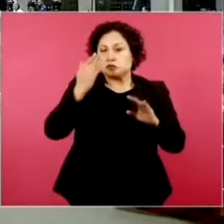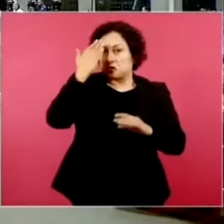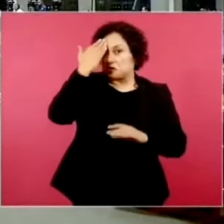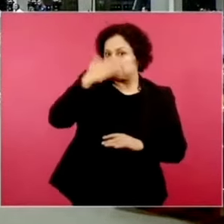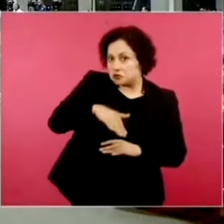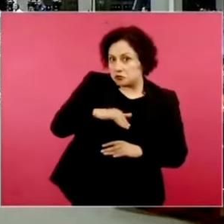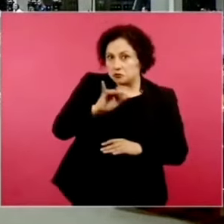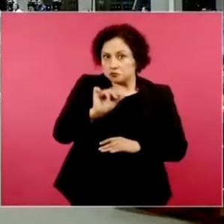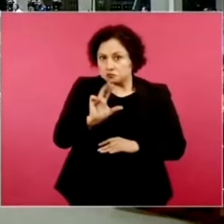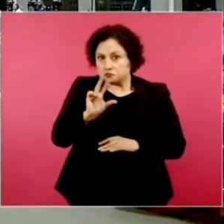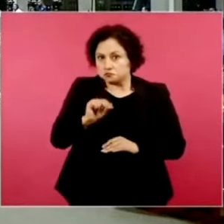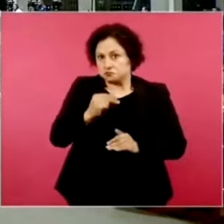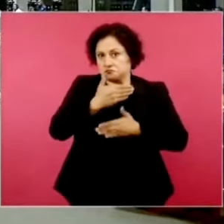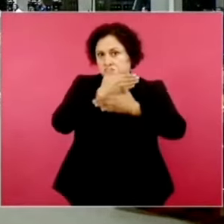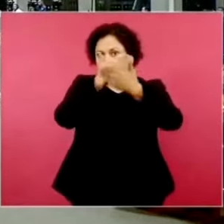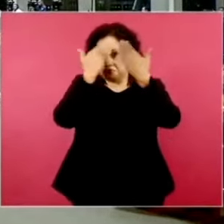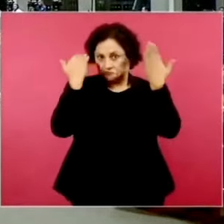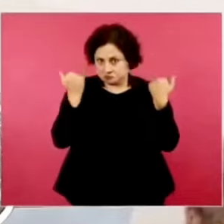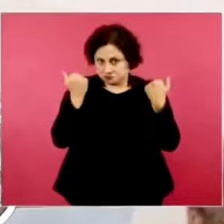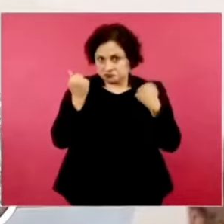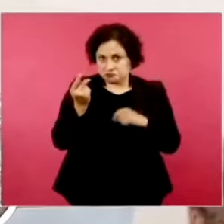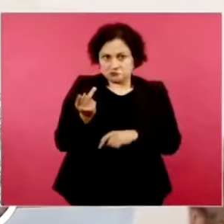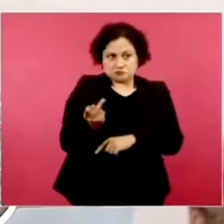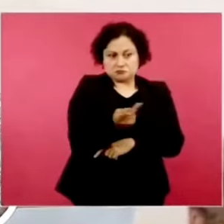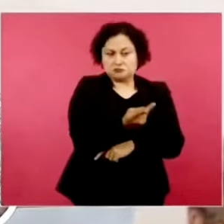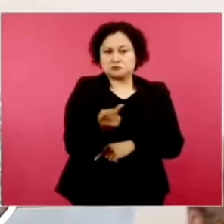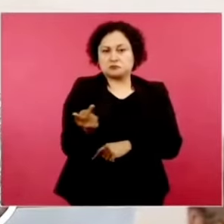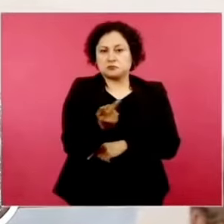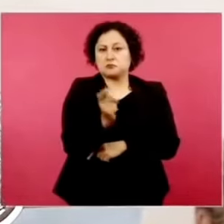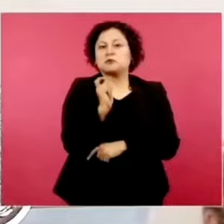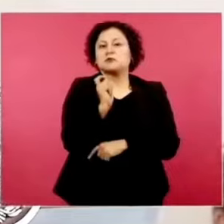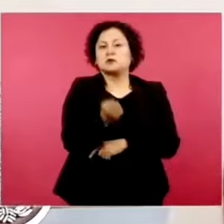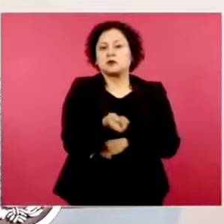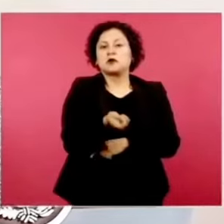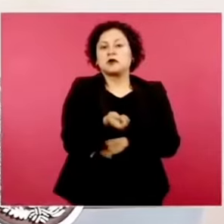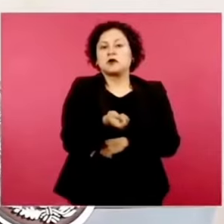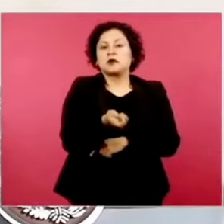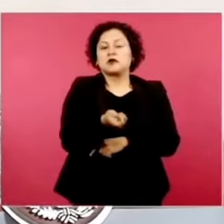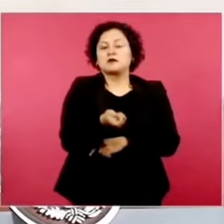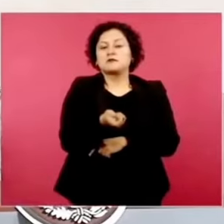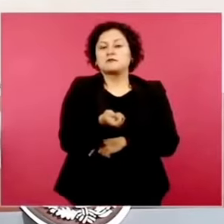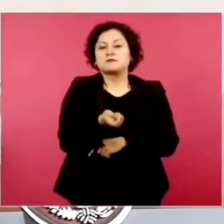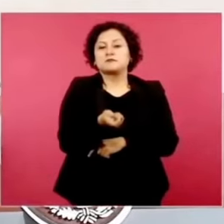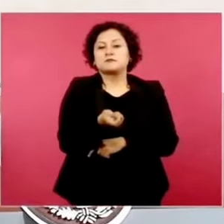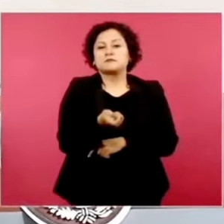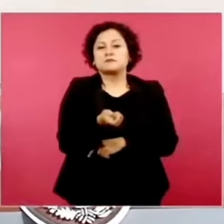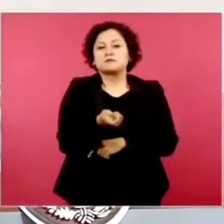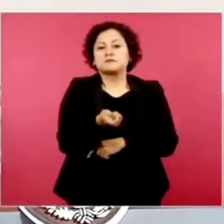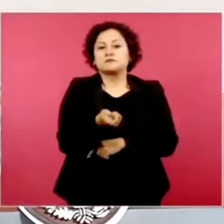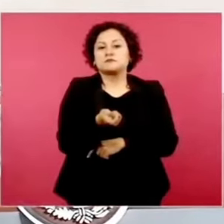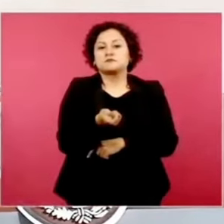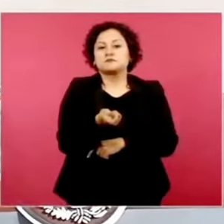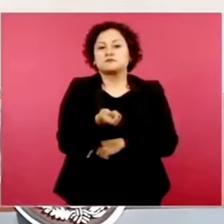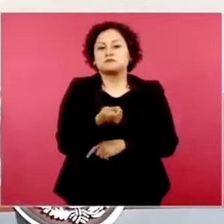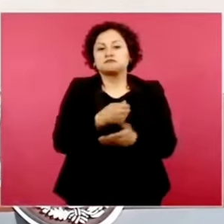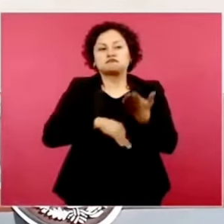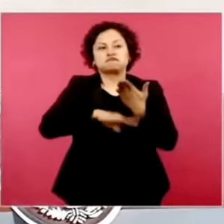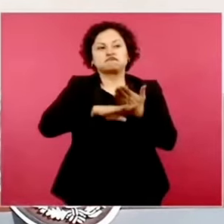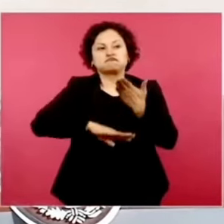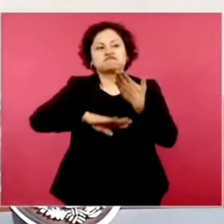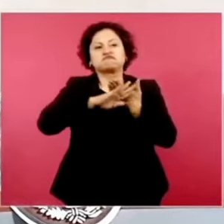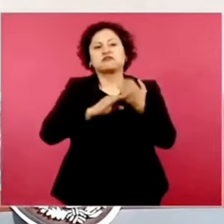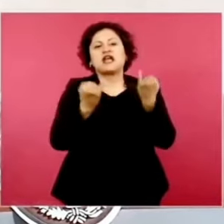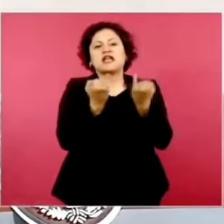hacerle el juego a los conservadores. Entonces,